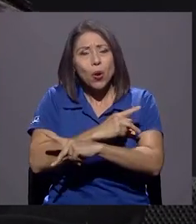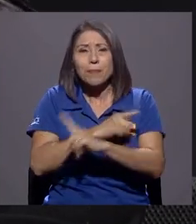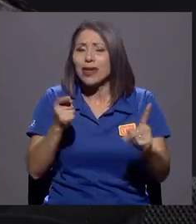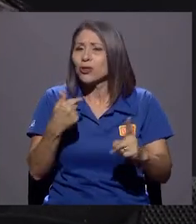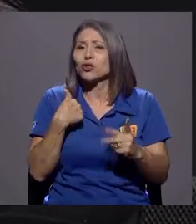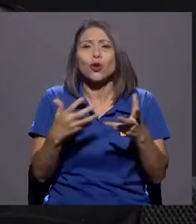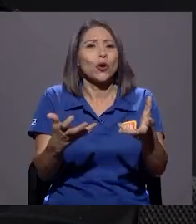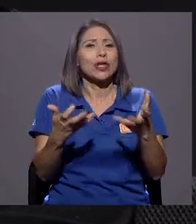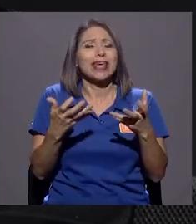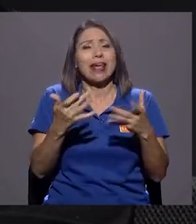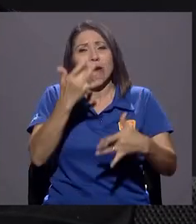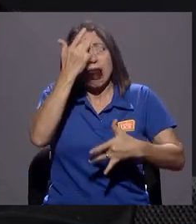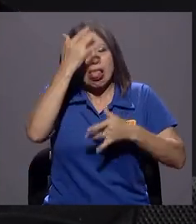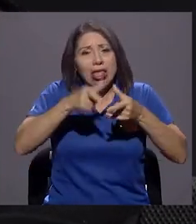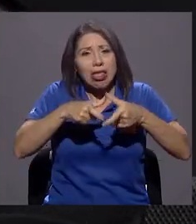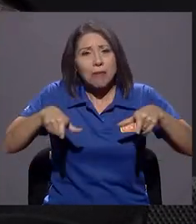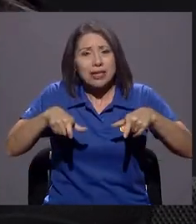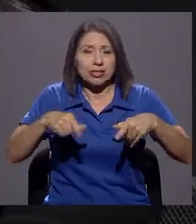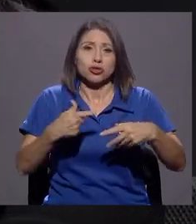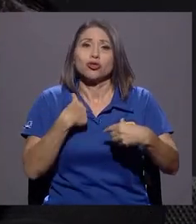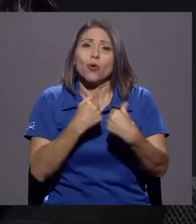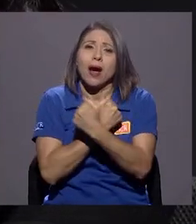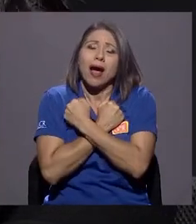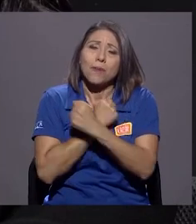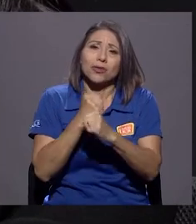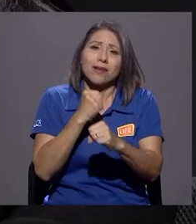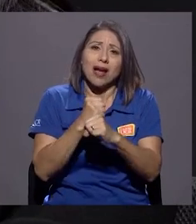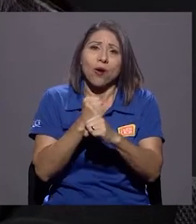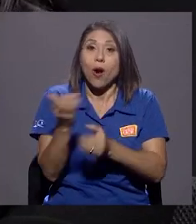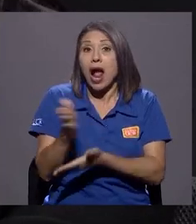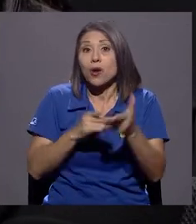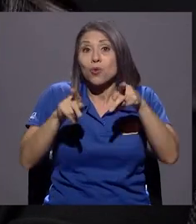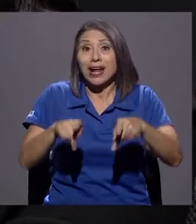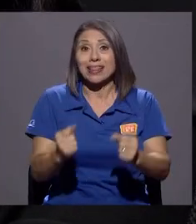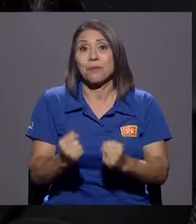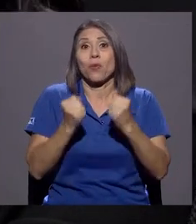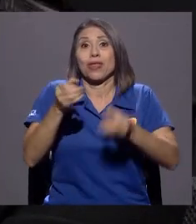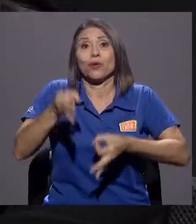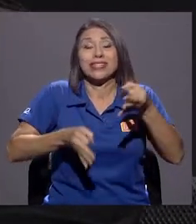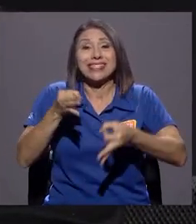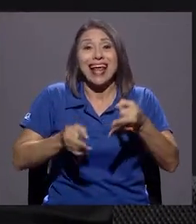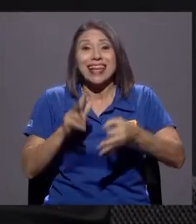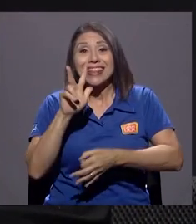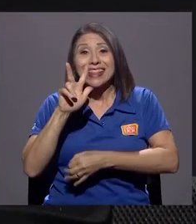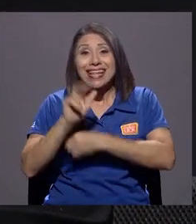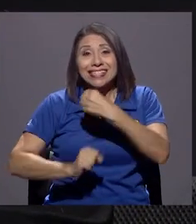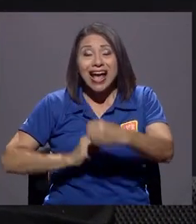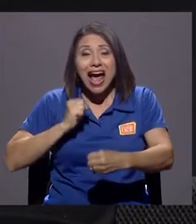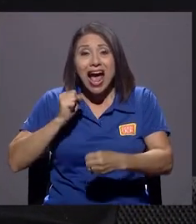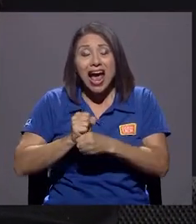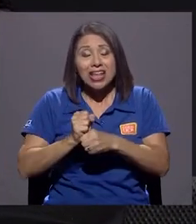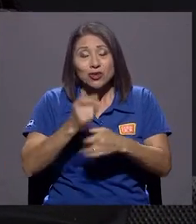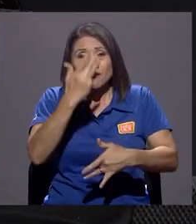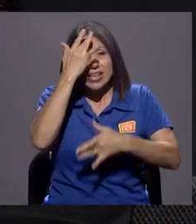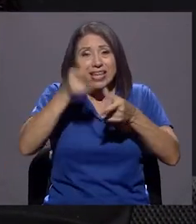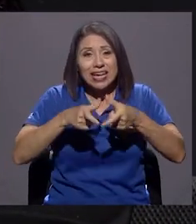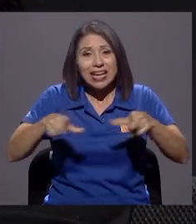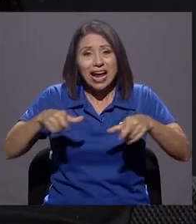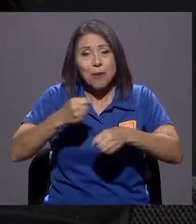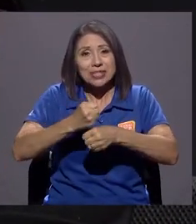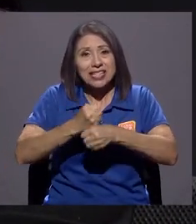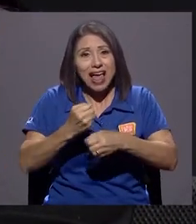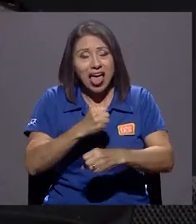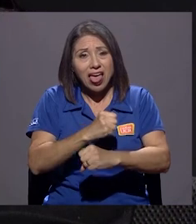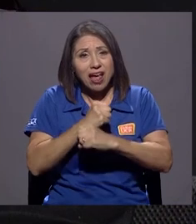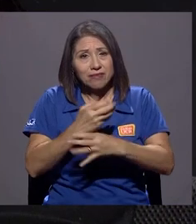trabajo. Hay gente en el Poder Judicial que tiene tres años de estar incapacitada. Todos los días de su vida, tres años. Y yo, en el momento en que